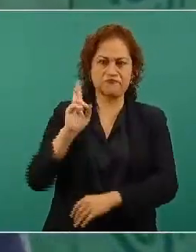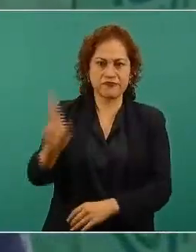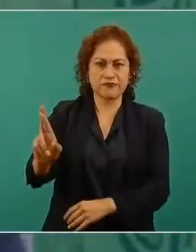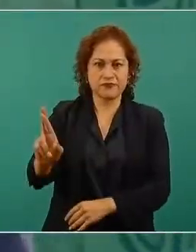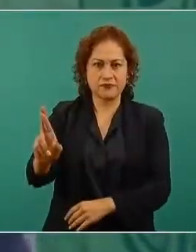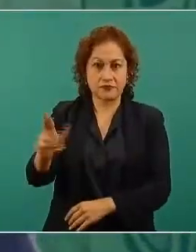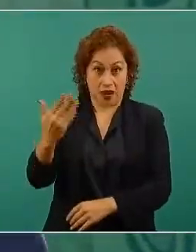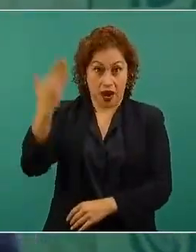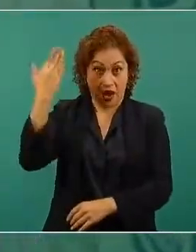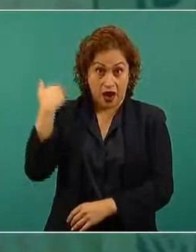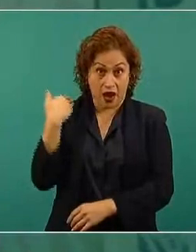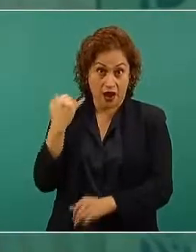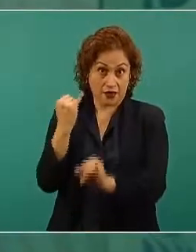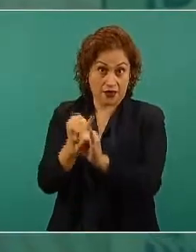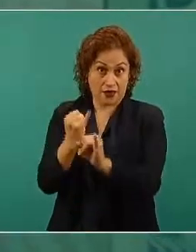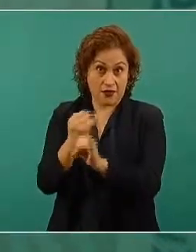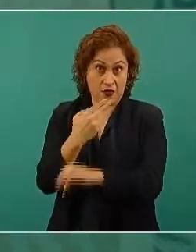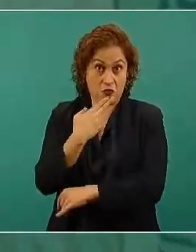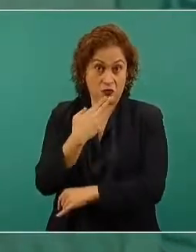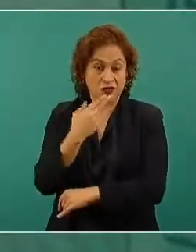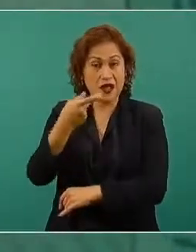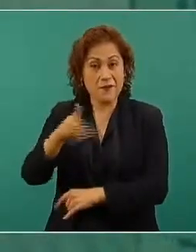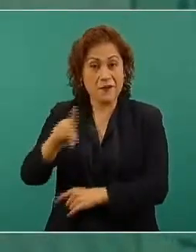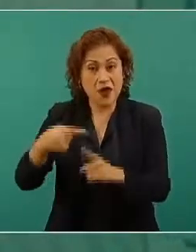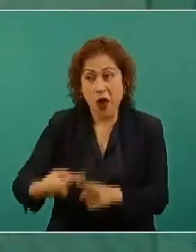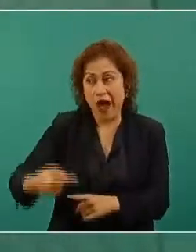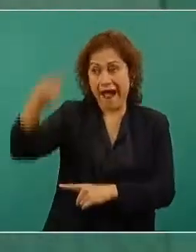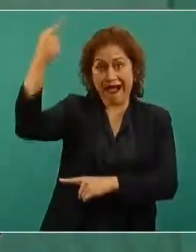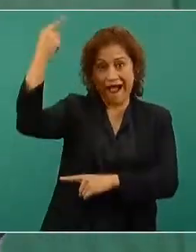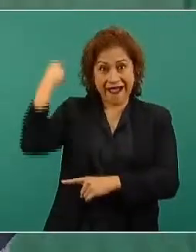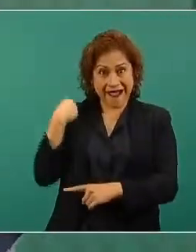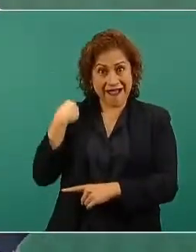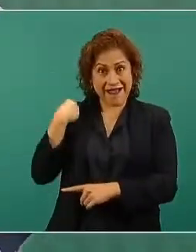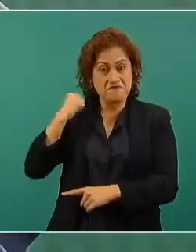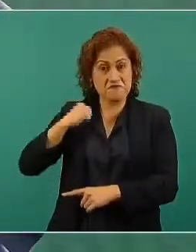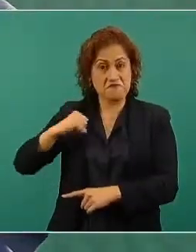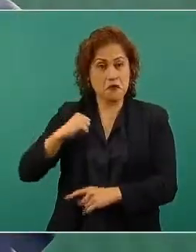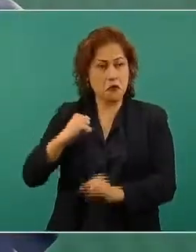porque se lanzaban